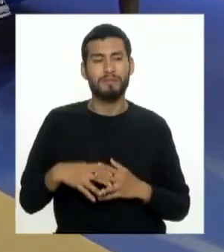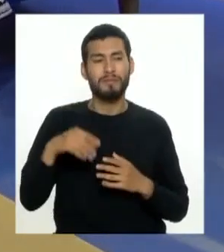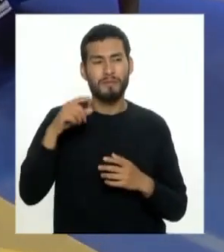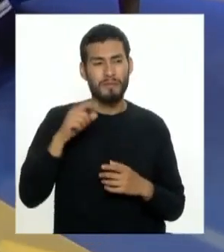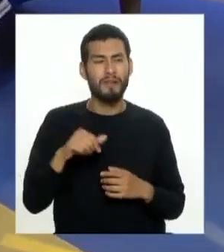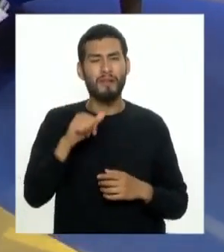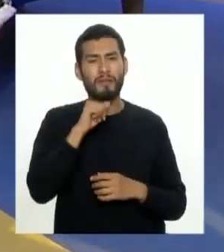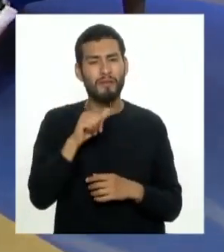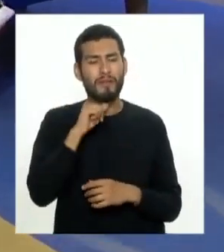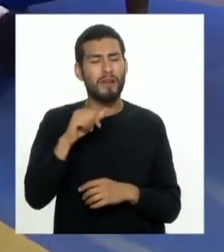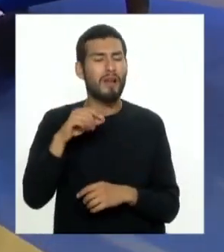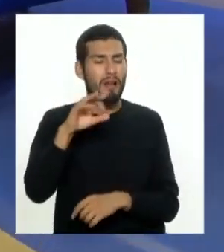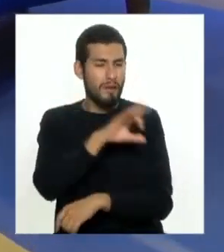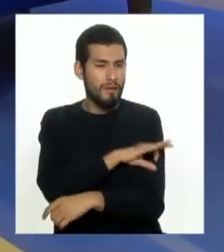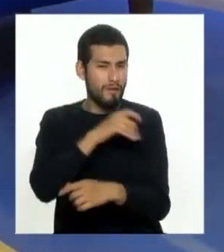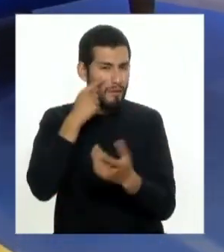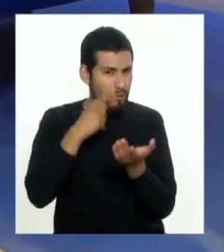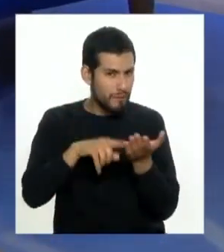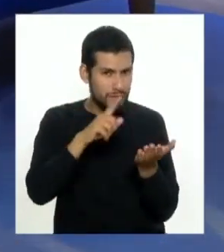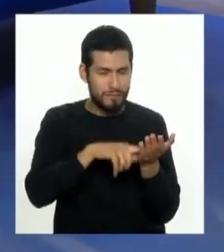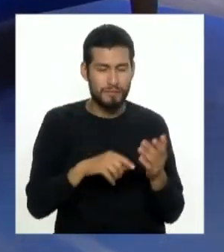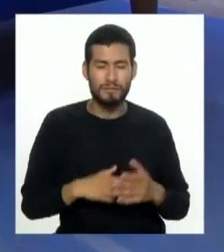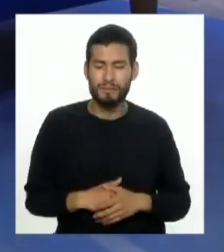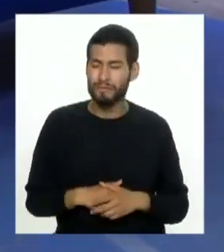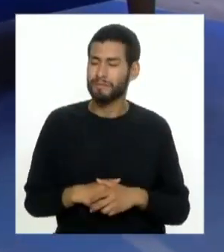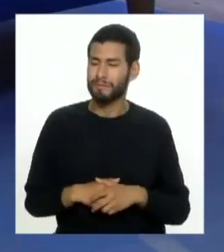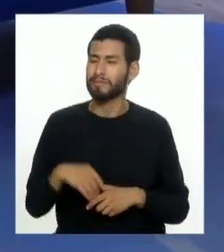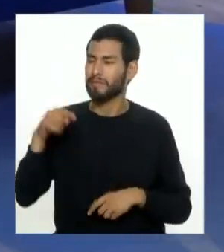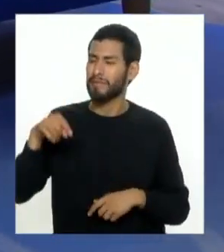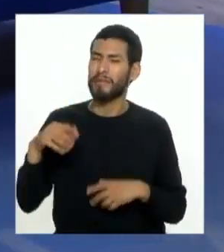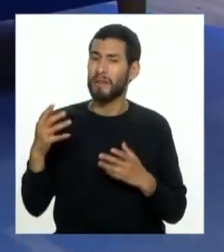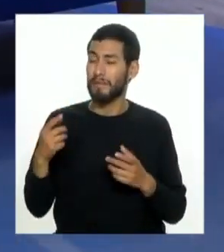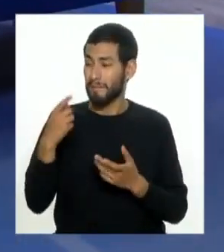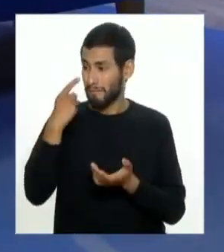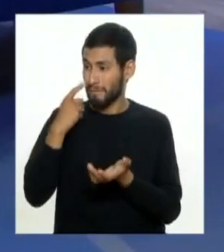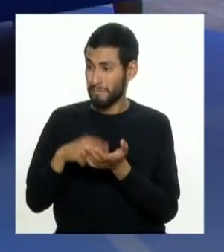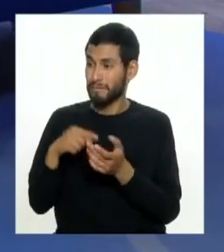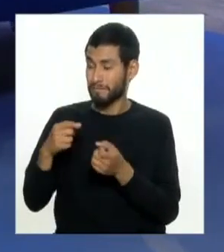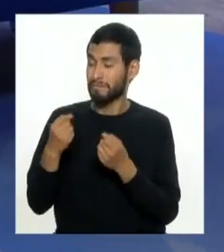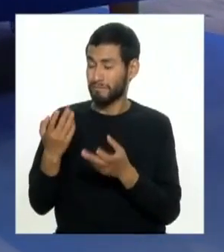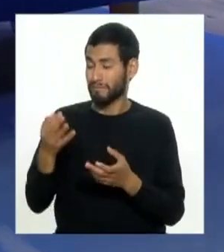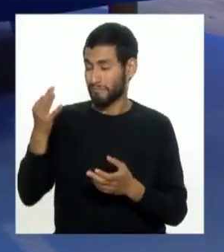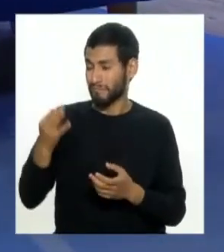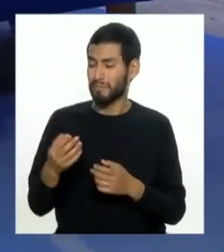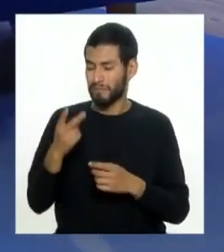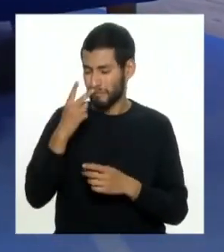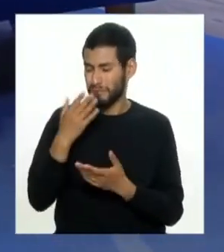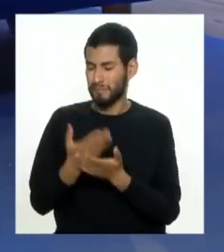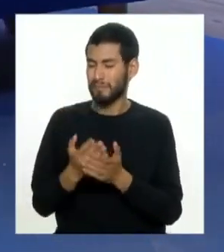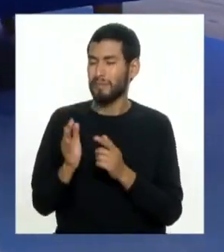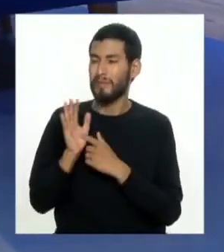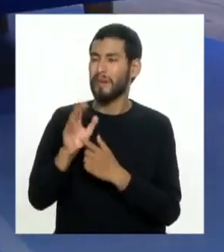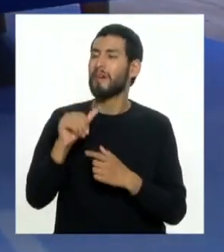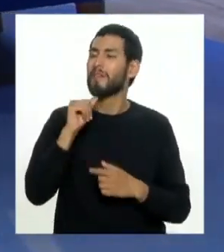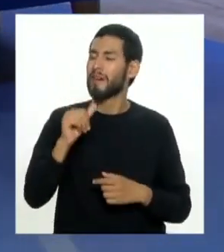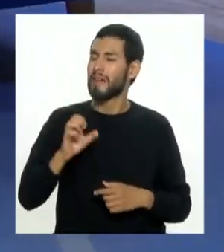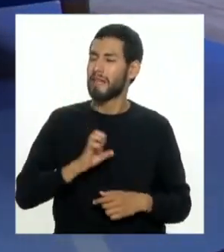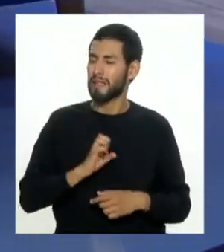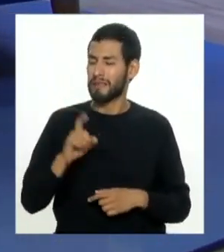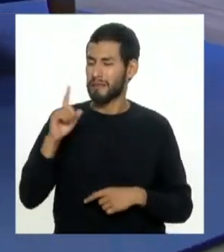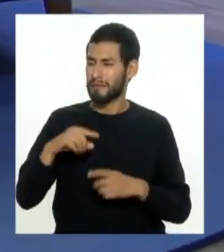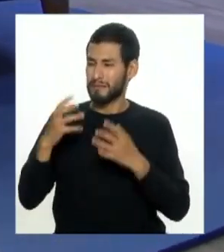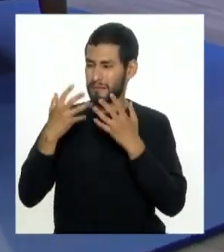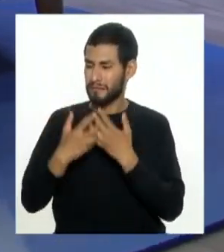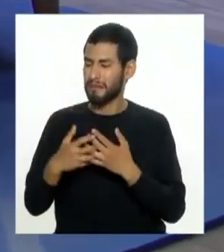de fiscalización y es una pena que esto debele como hace un momento dijo Fátima la falta de ética de las